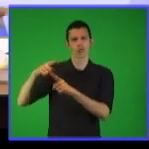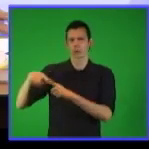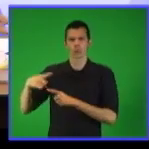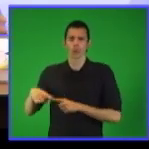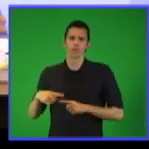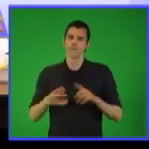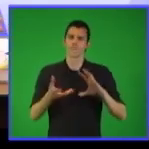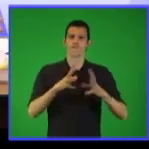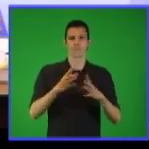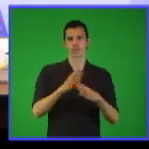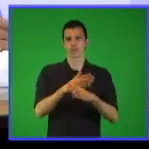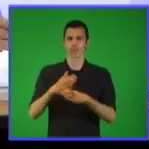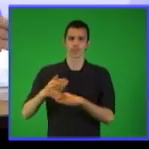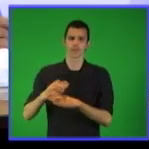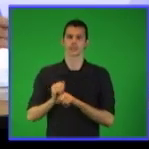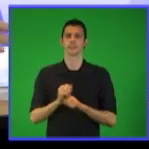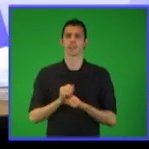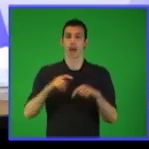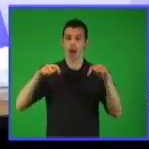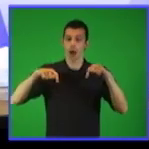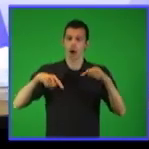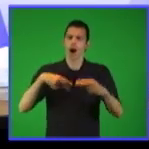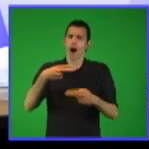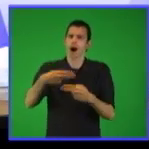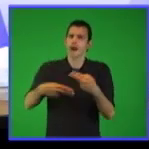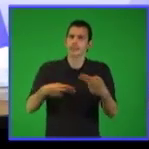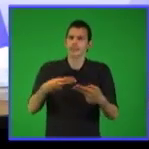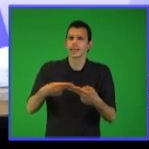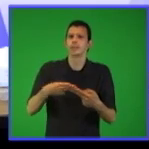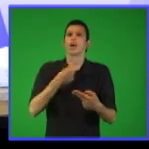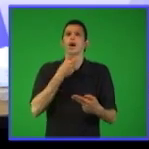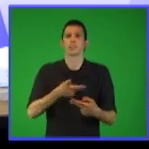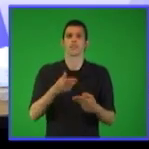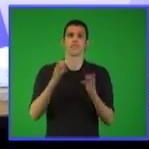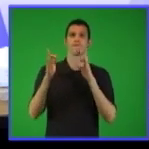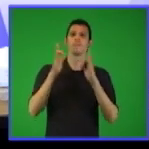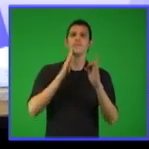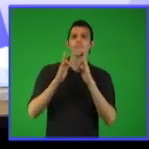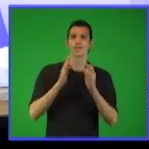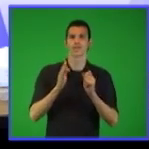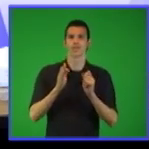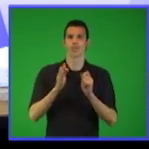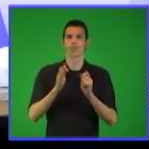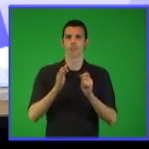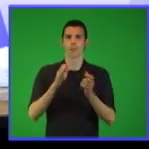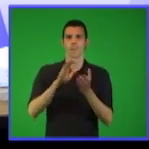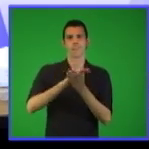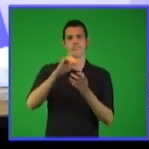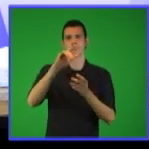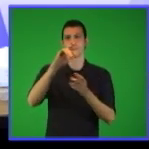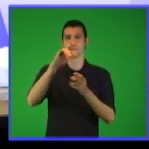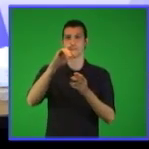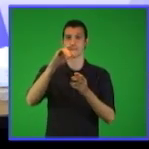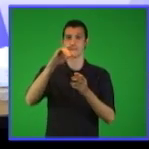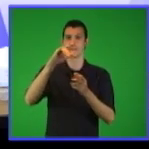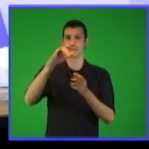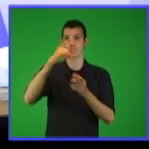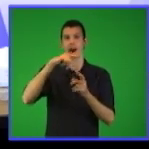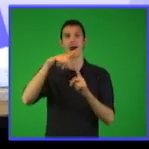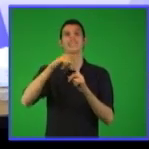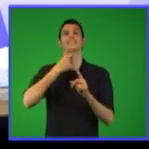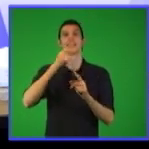sus posibilidades. Bueno, hasta aquí las orientaciones de esta semana y les